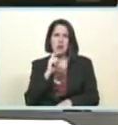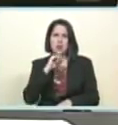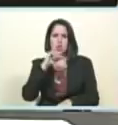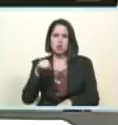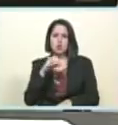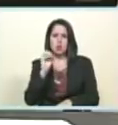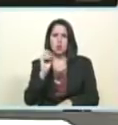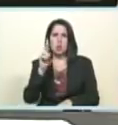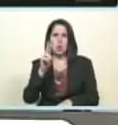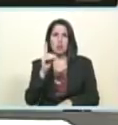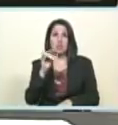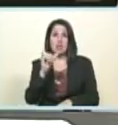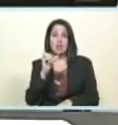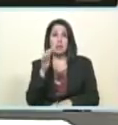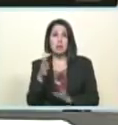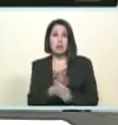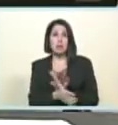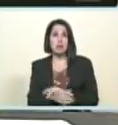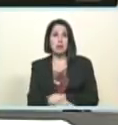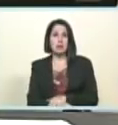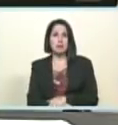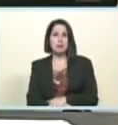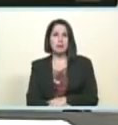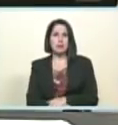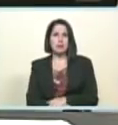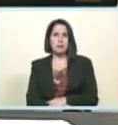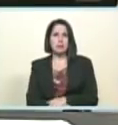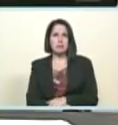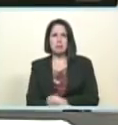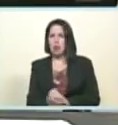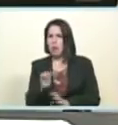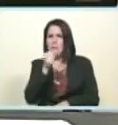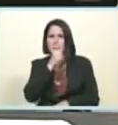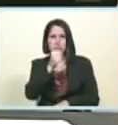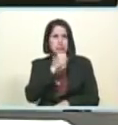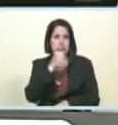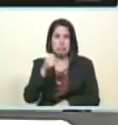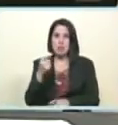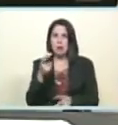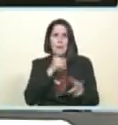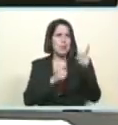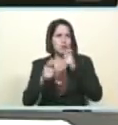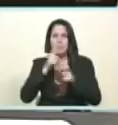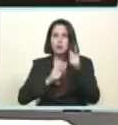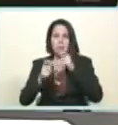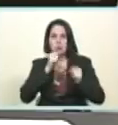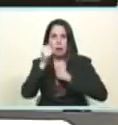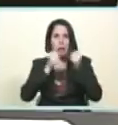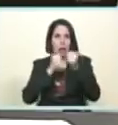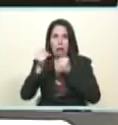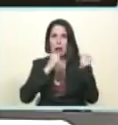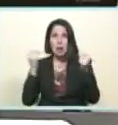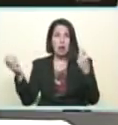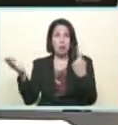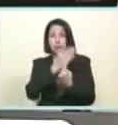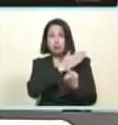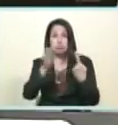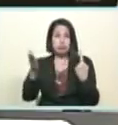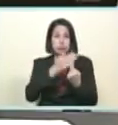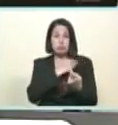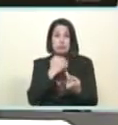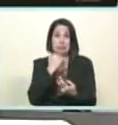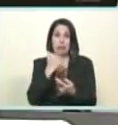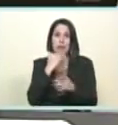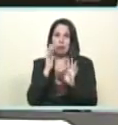pero así es la vida pues yo creo que él expresó todo el veneno que en España se ha inoculado contra la